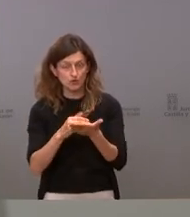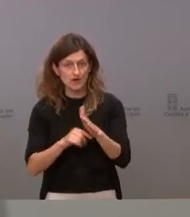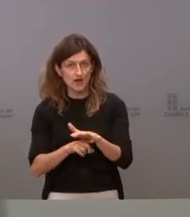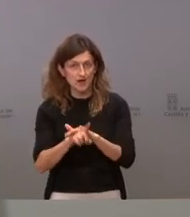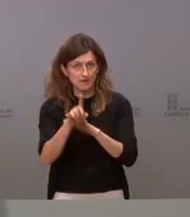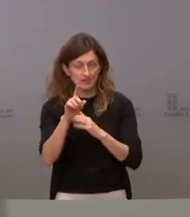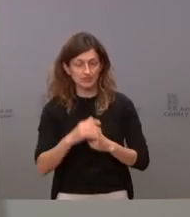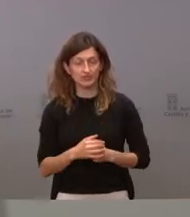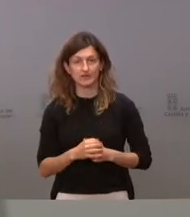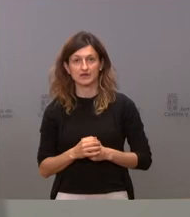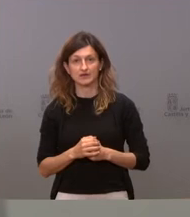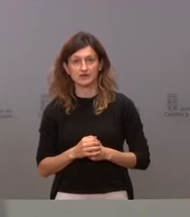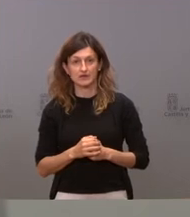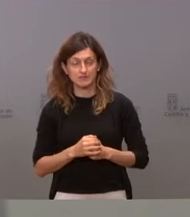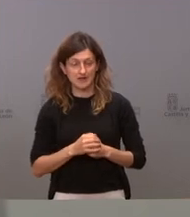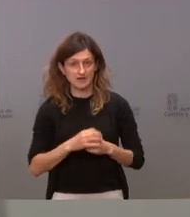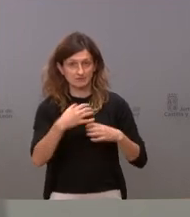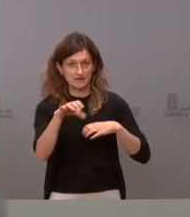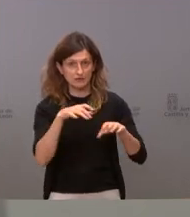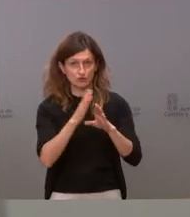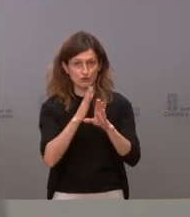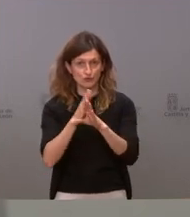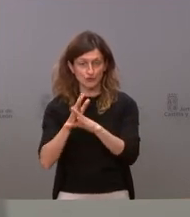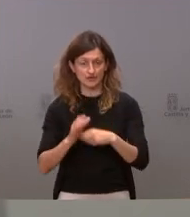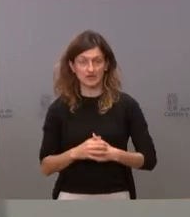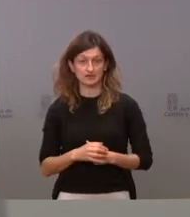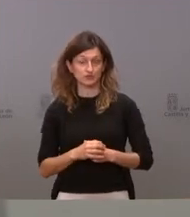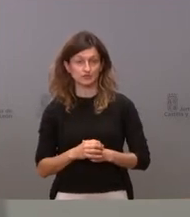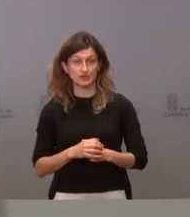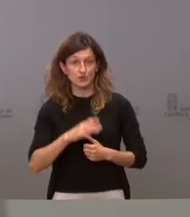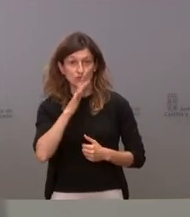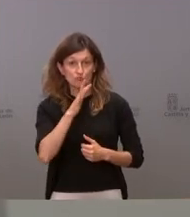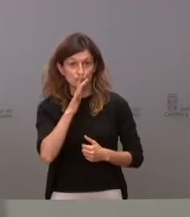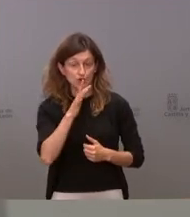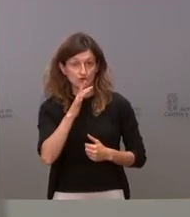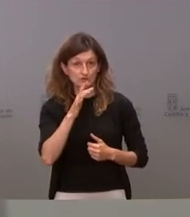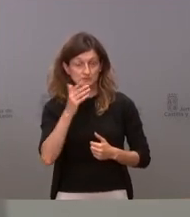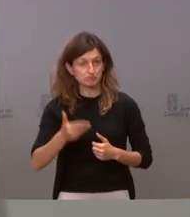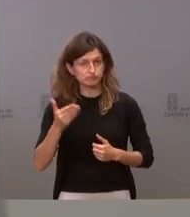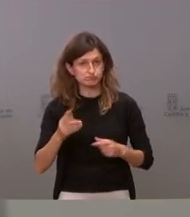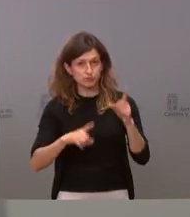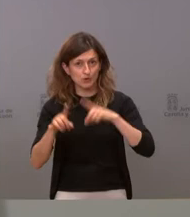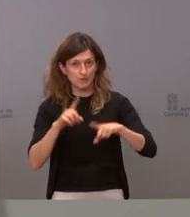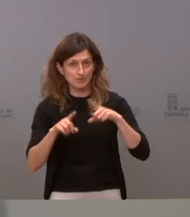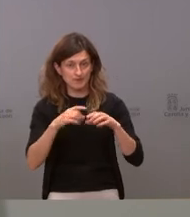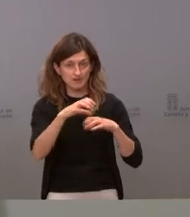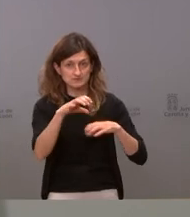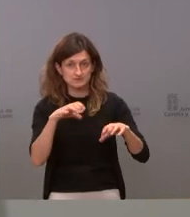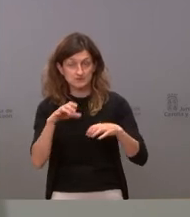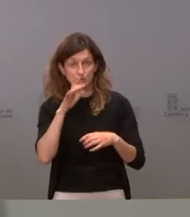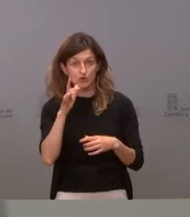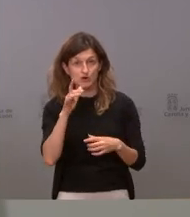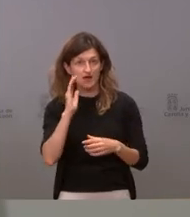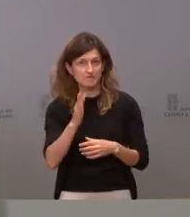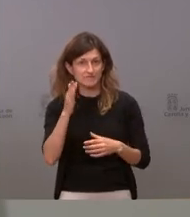en la ordenación del territorio porque es sin duda uno de los principales problemas que tiene porque es un problema que